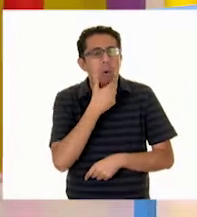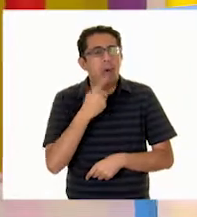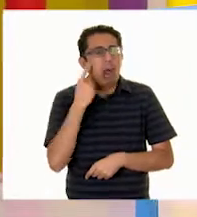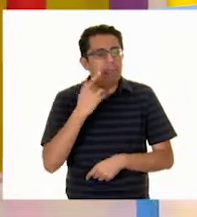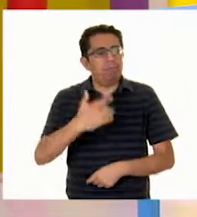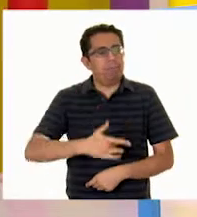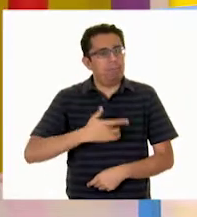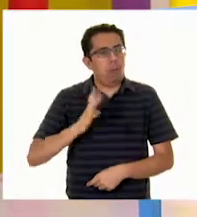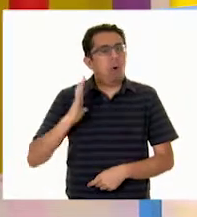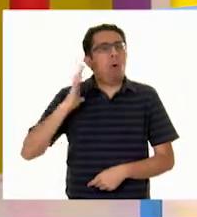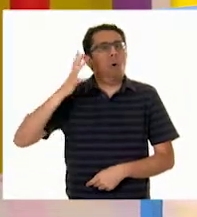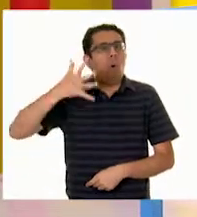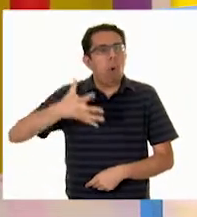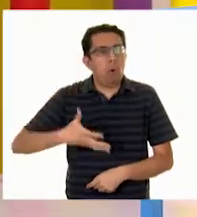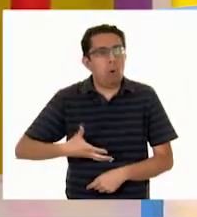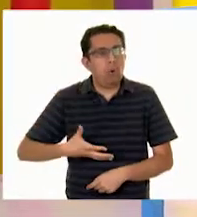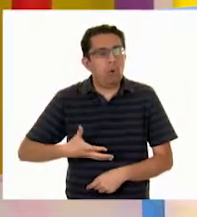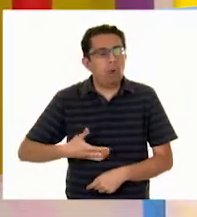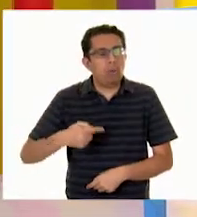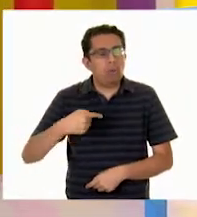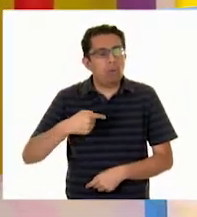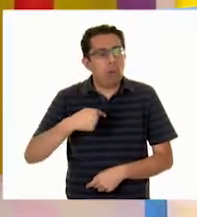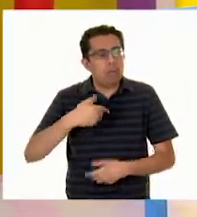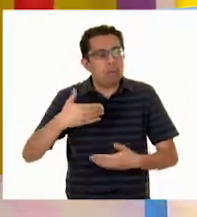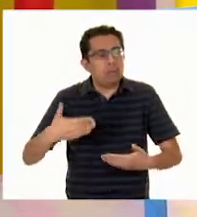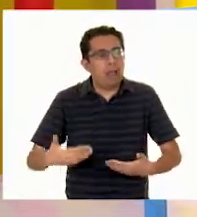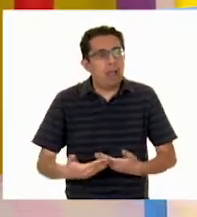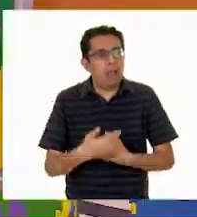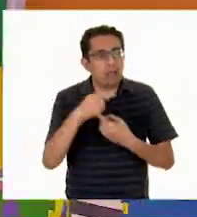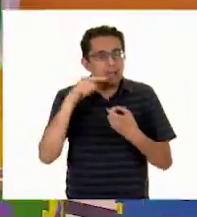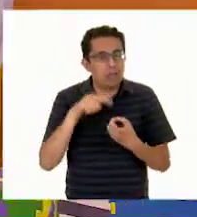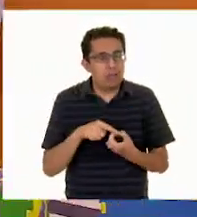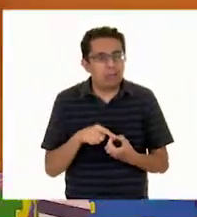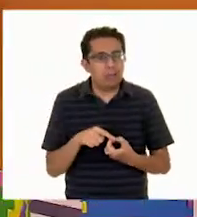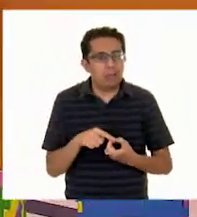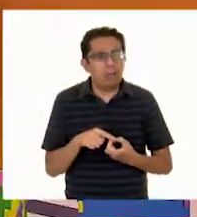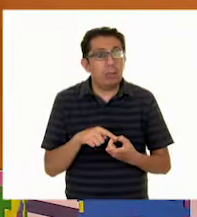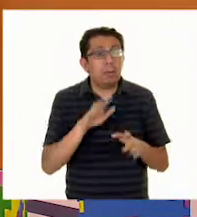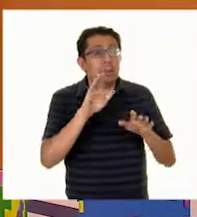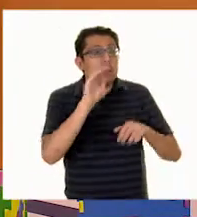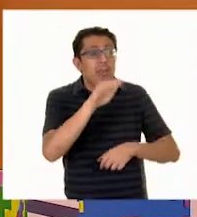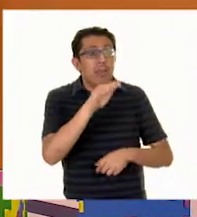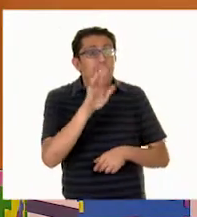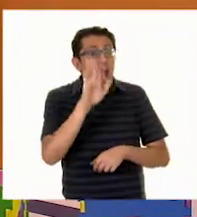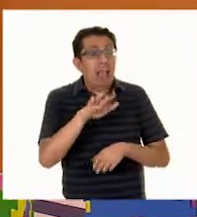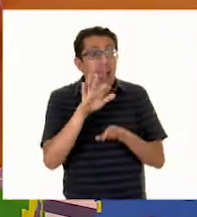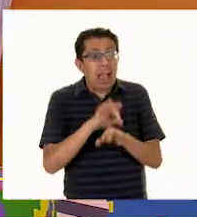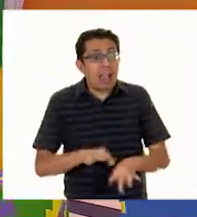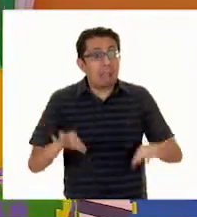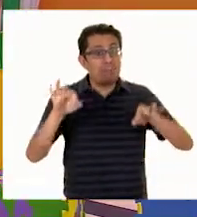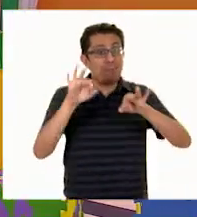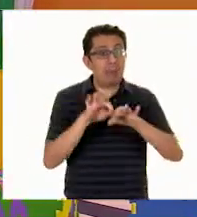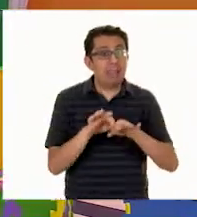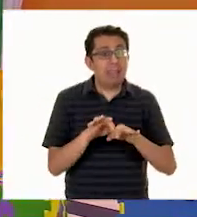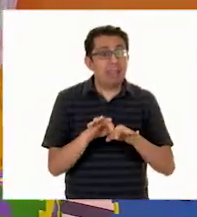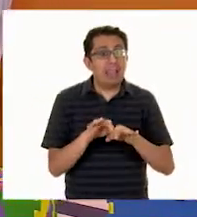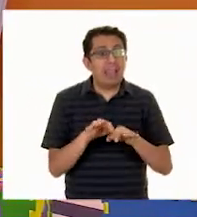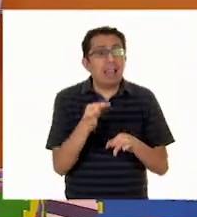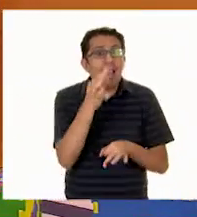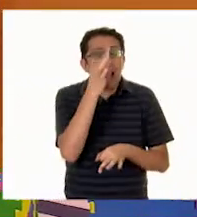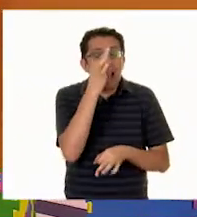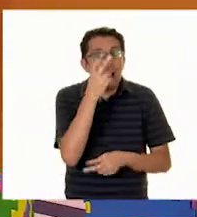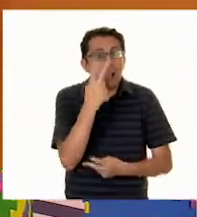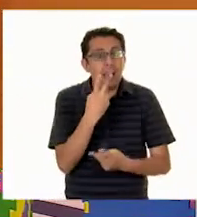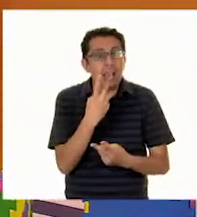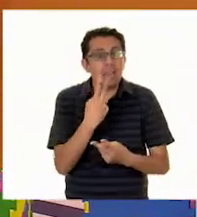orgullosa De donde es originario ¡Oscar! ¡Oscar! Algo muy importante Estamos a punto de celebrar